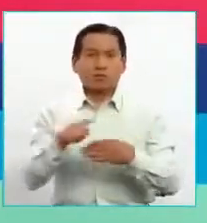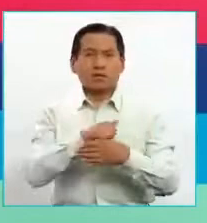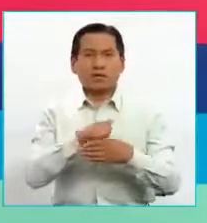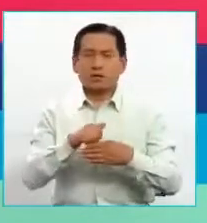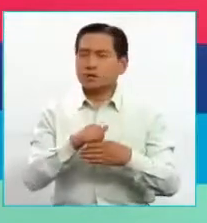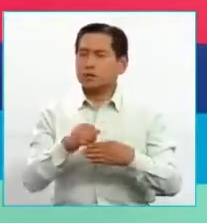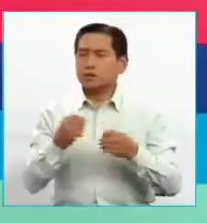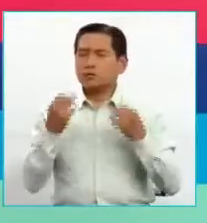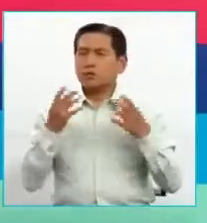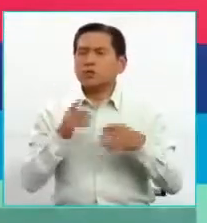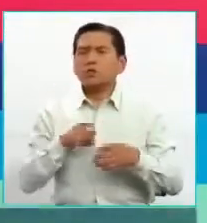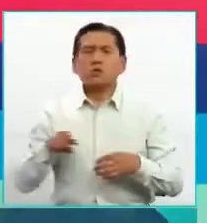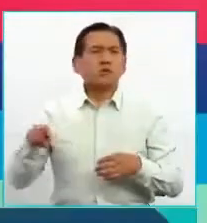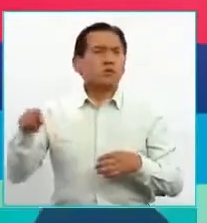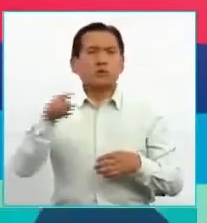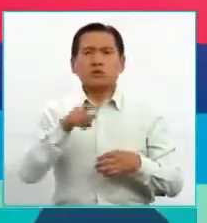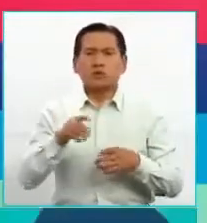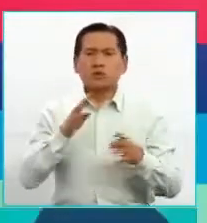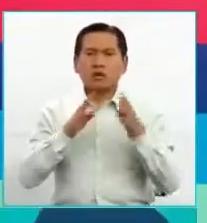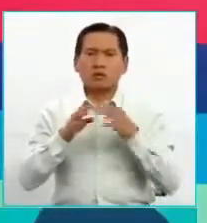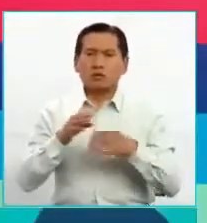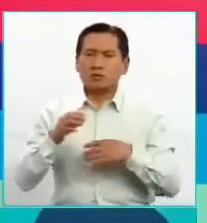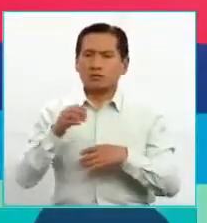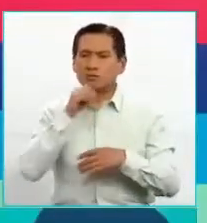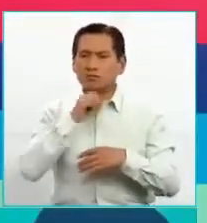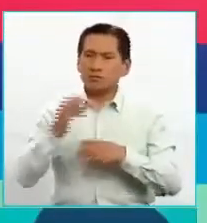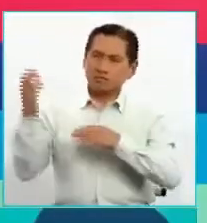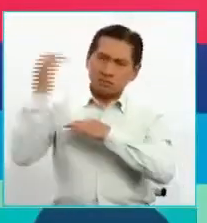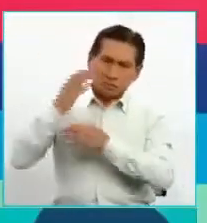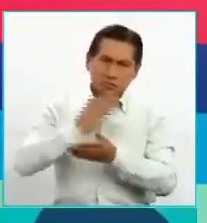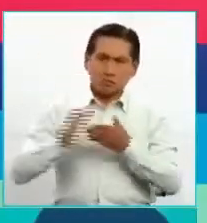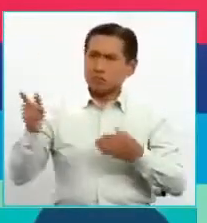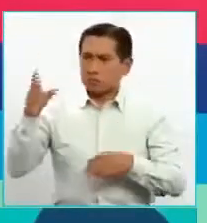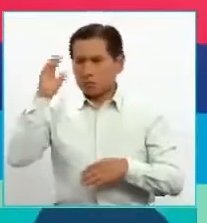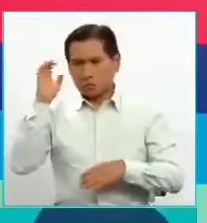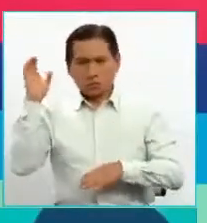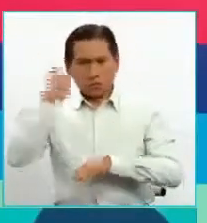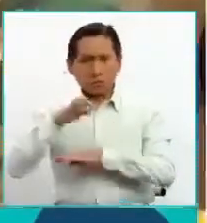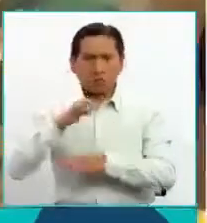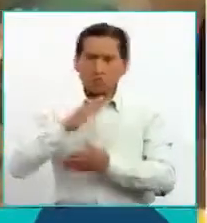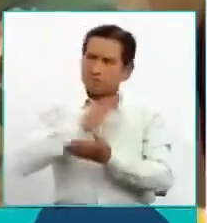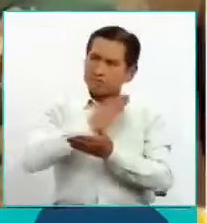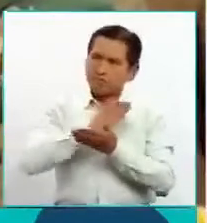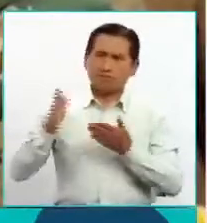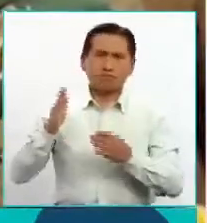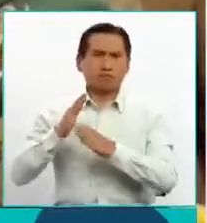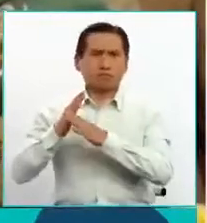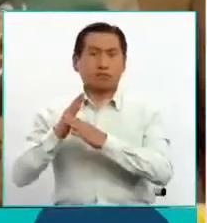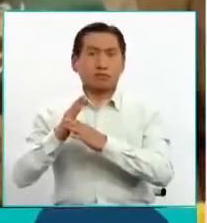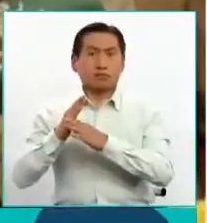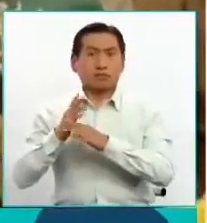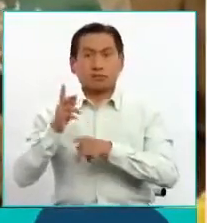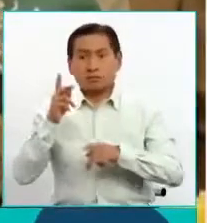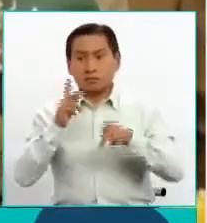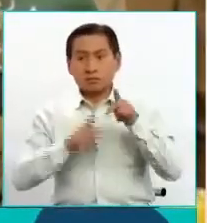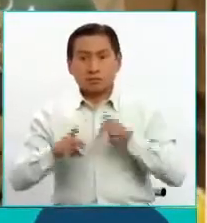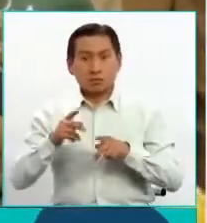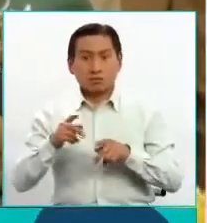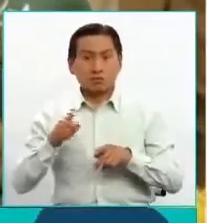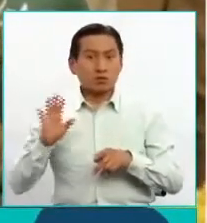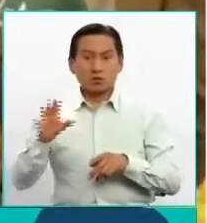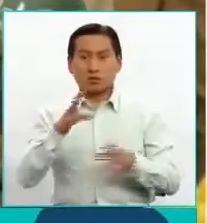muchos sectores se ha hablado del tema de descolonización y despatriarcalización. No solamente de las personas, sino del Estado,